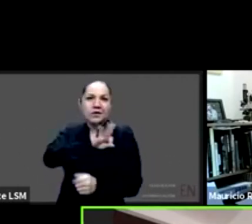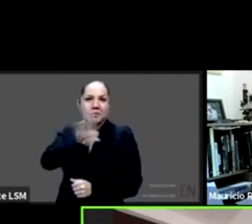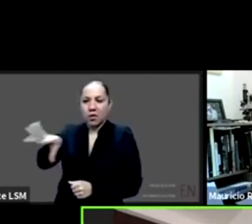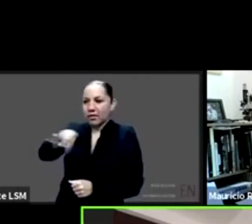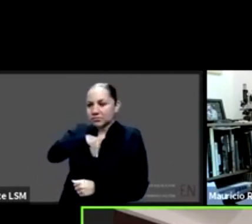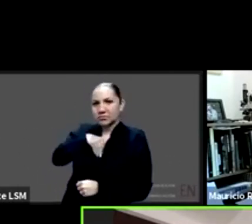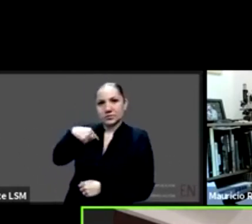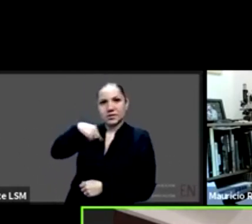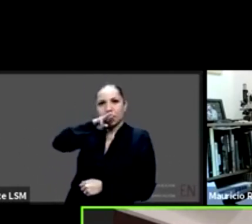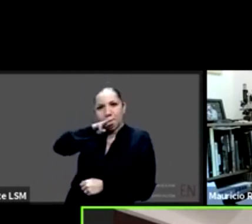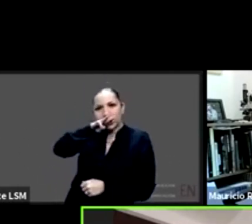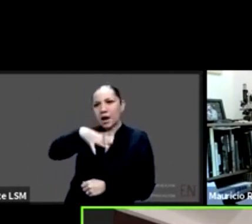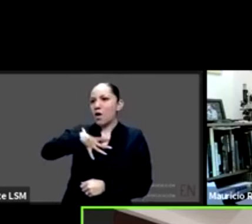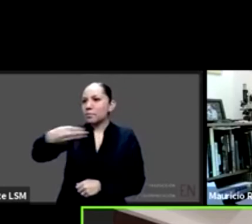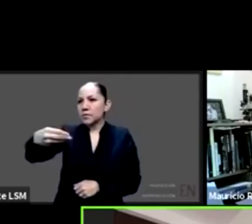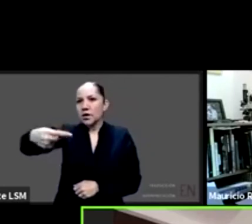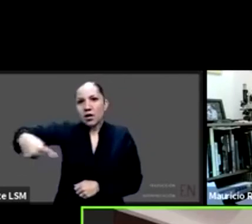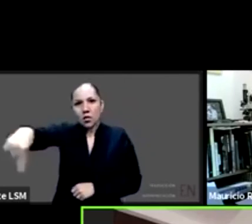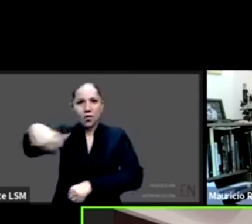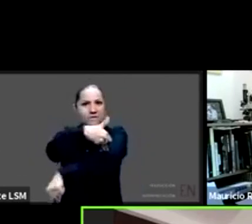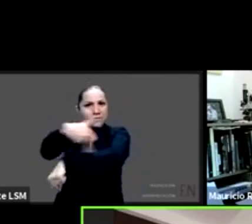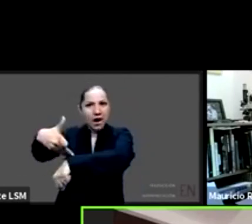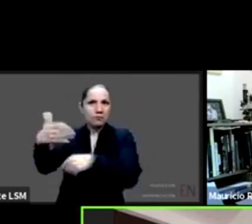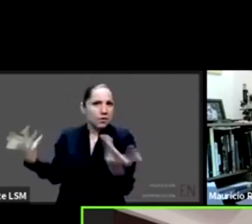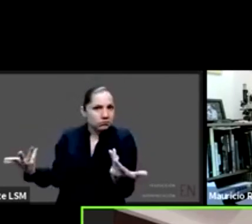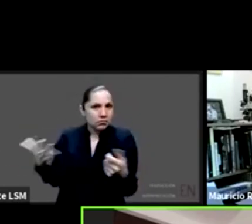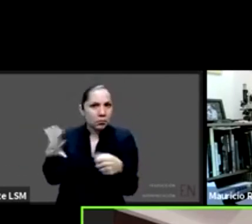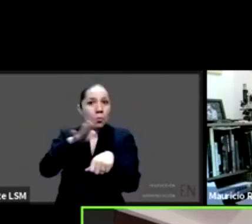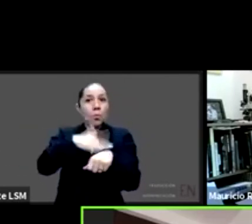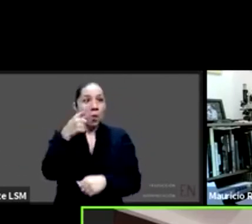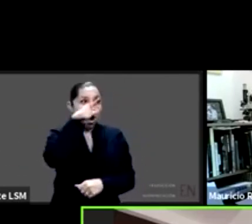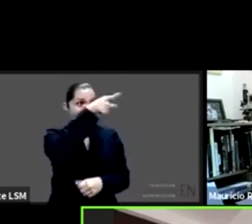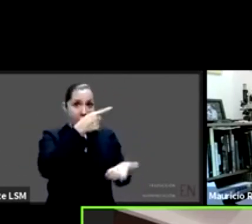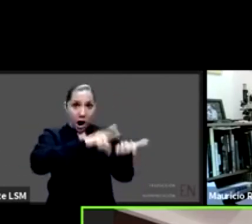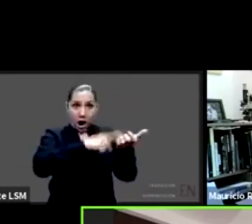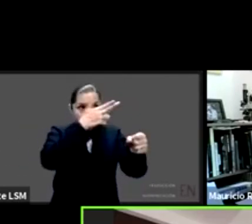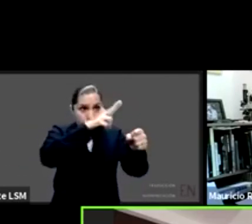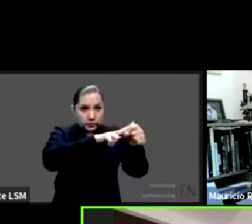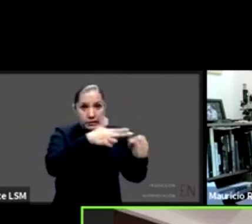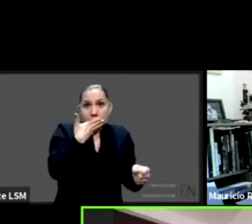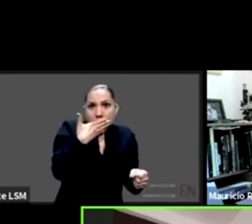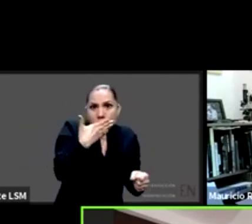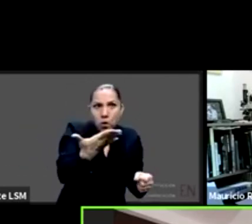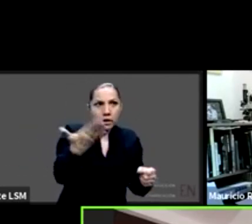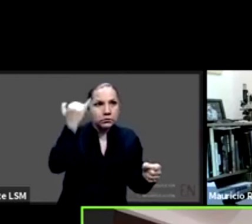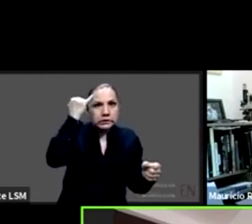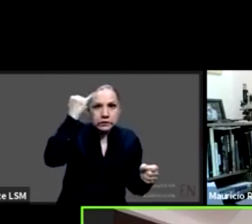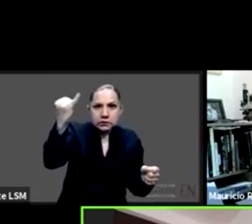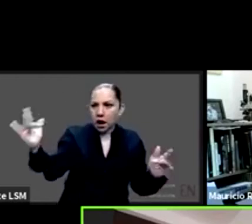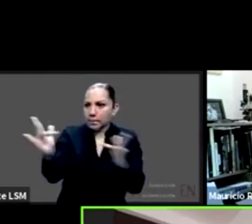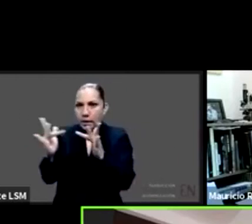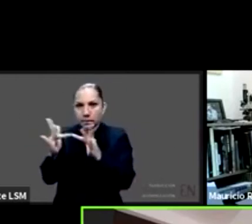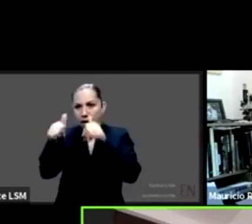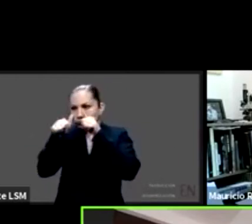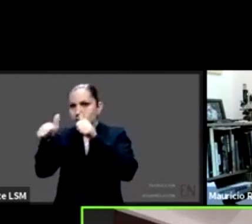no hay este seguimiento o porque no hay este espacio de comunicación ¿no? y es por eso y por estas situaciones